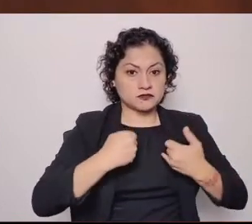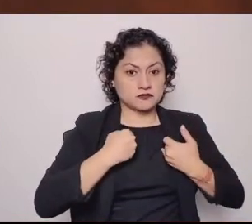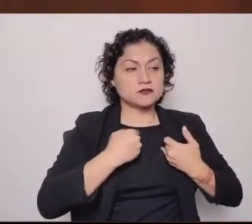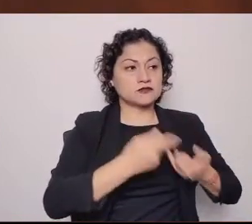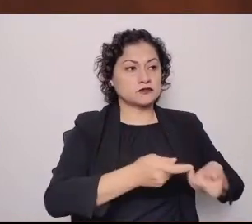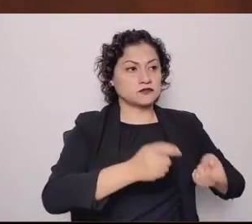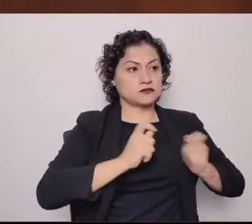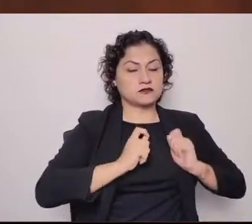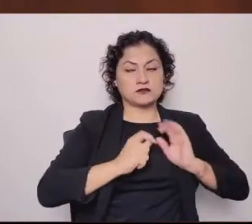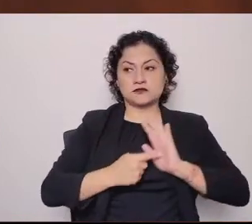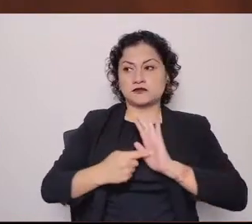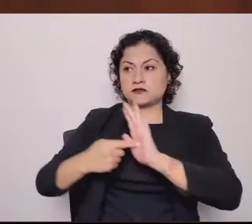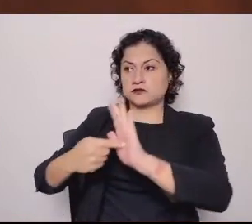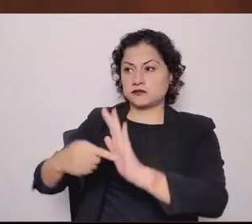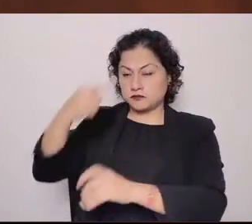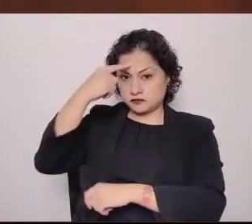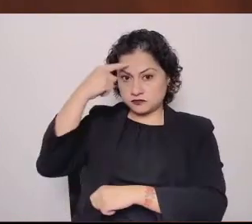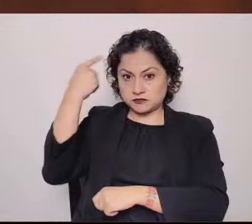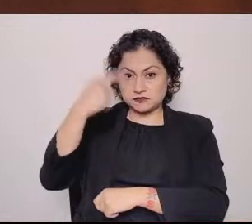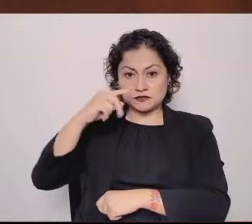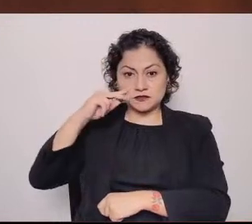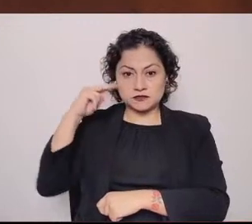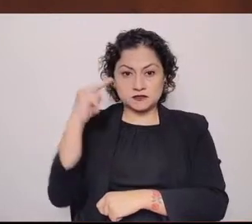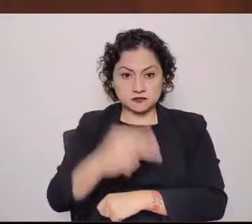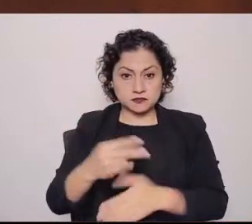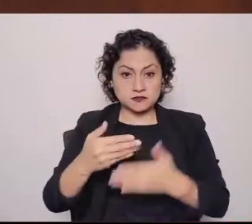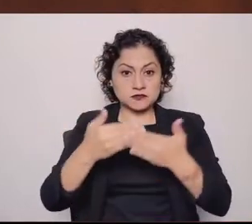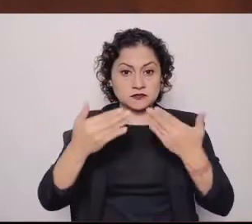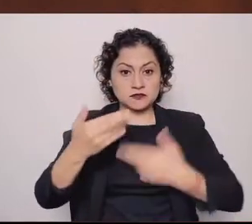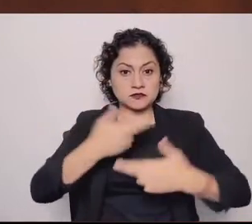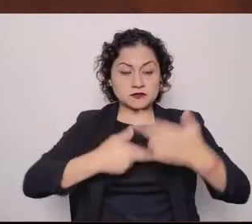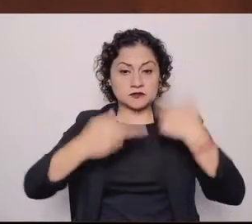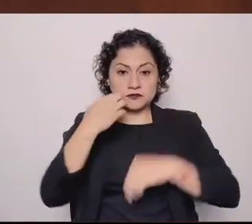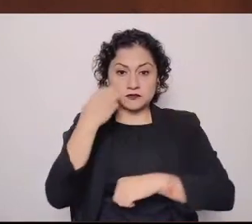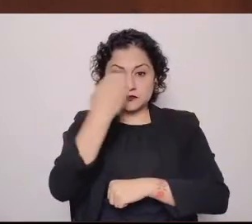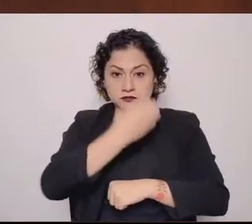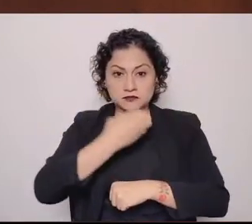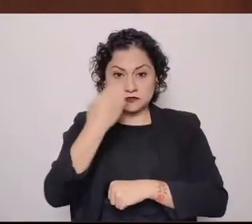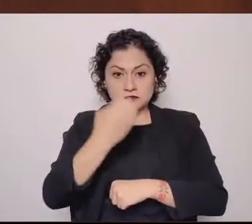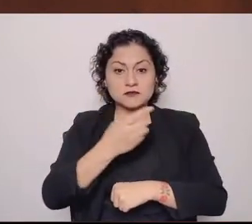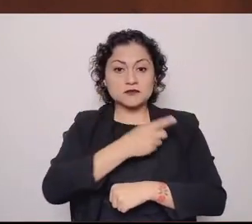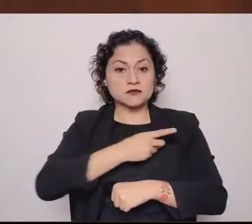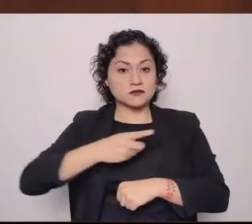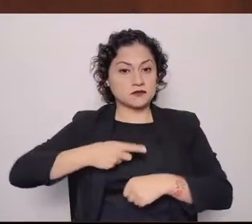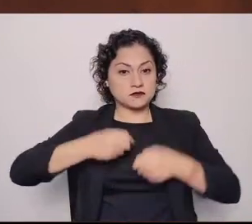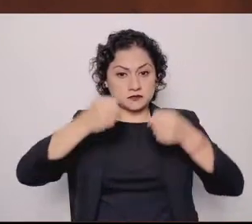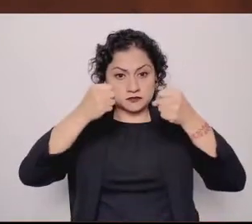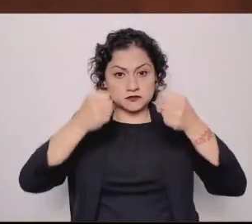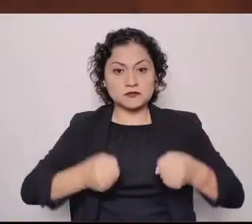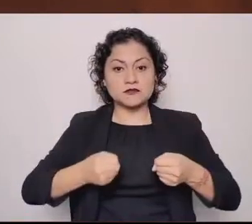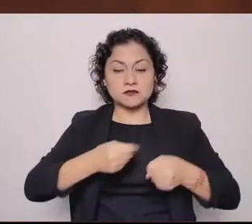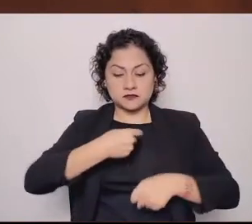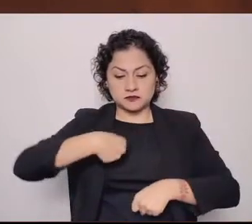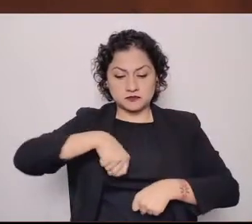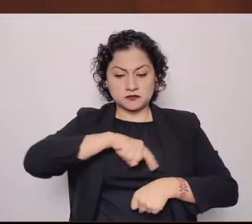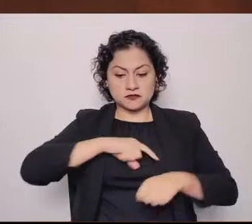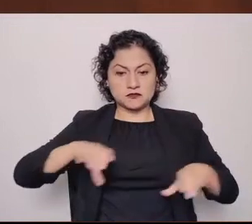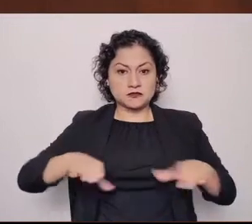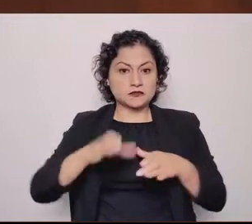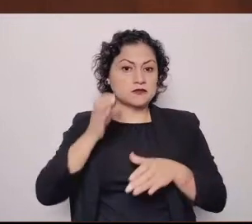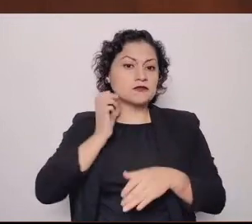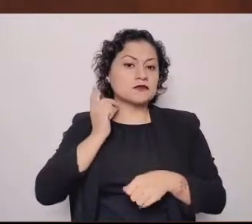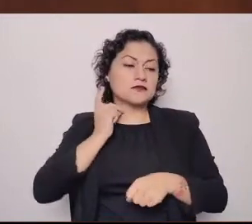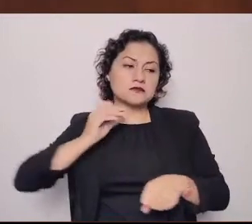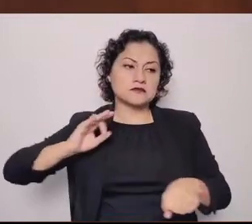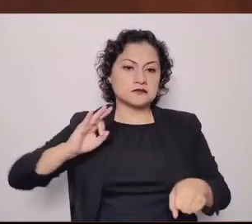que cuente con seguridad y respaldo de esta legislatura, con orden,